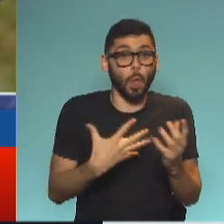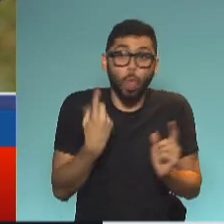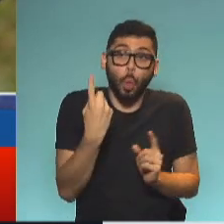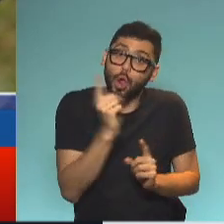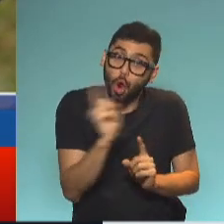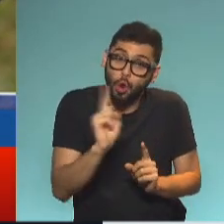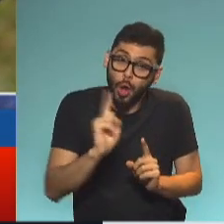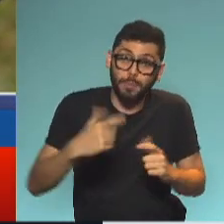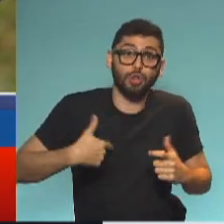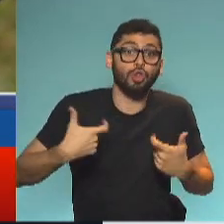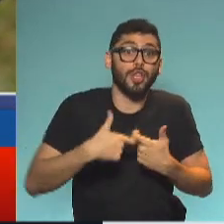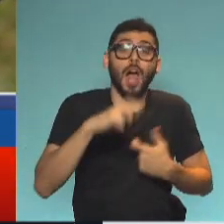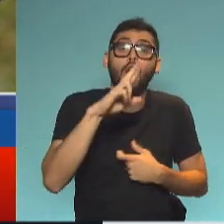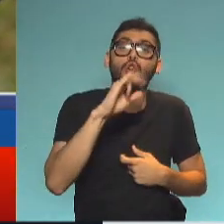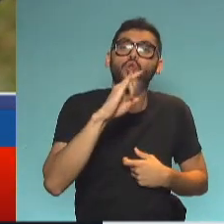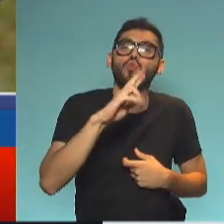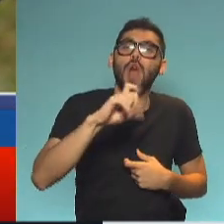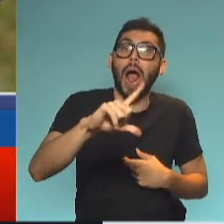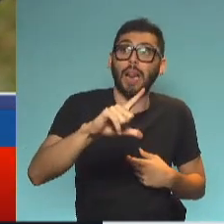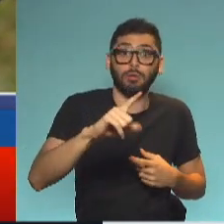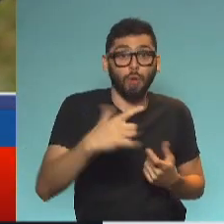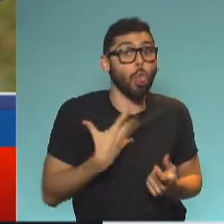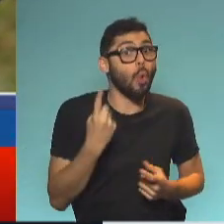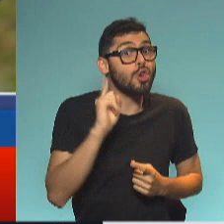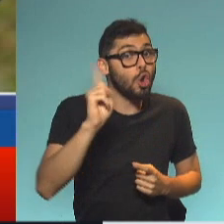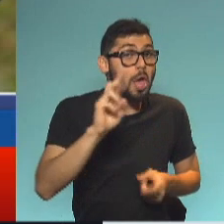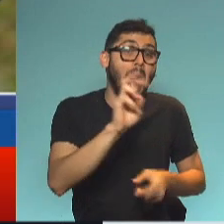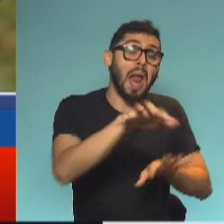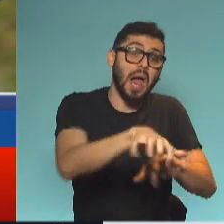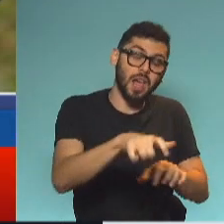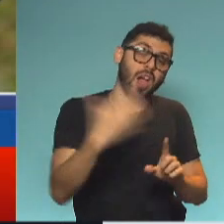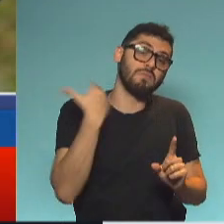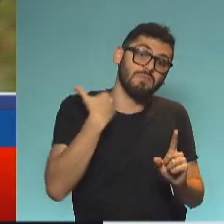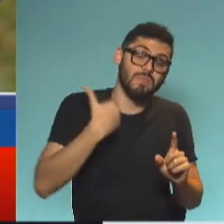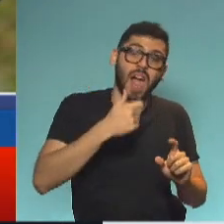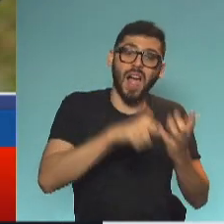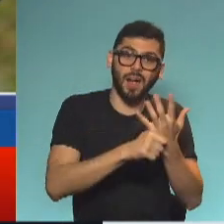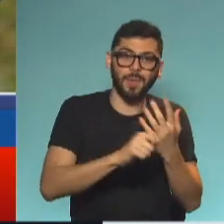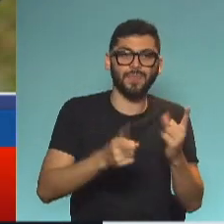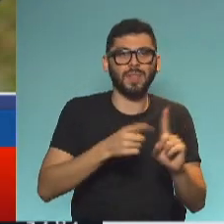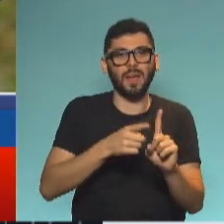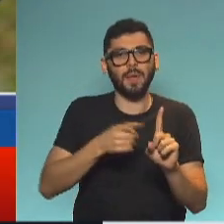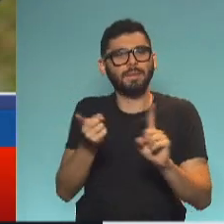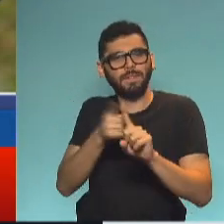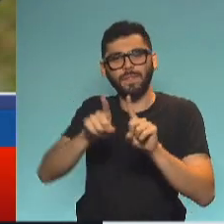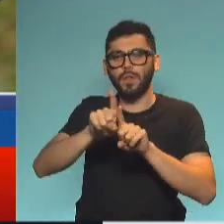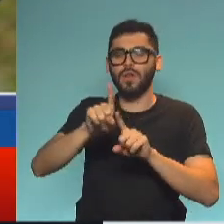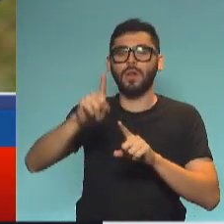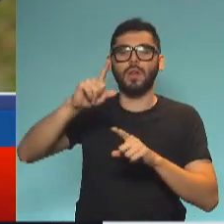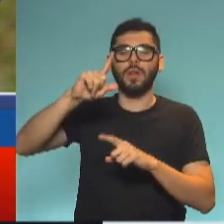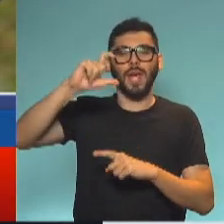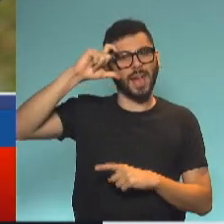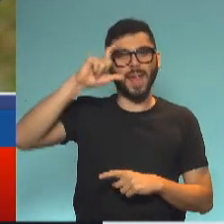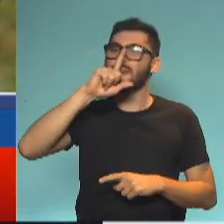en la historia de la Sociedad Rural Argentina, perdón. Viene con el apoyo de Luis Miguel Echeverria, el multiprocesado ministro de